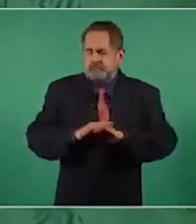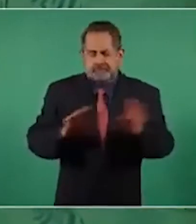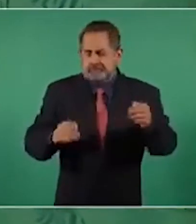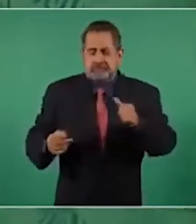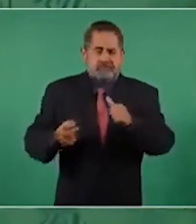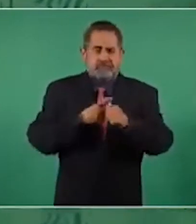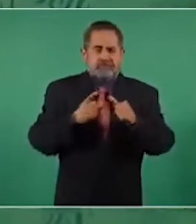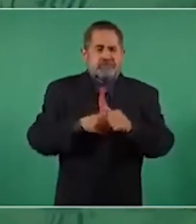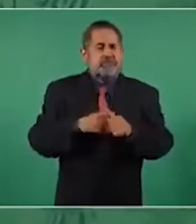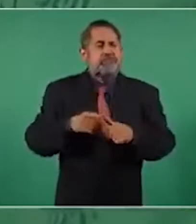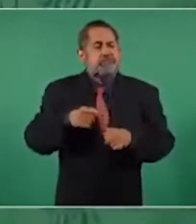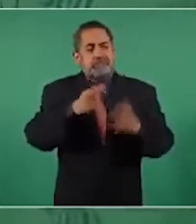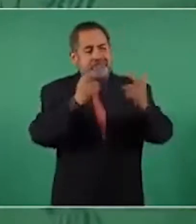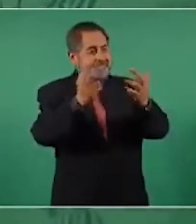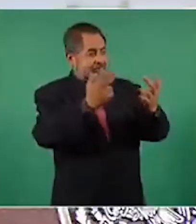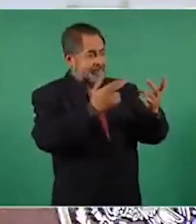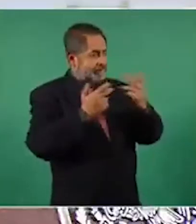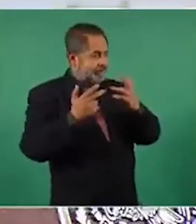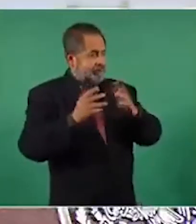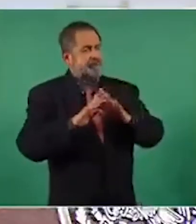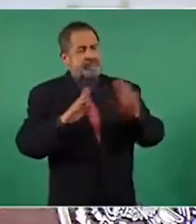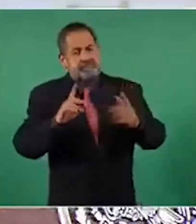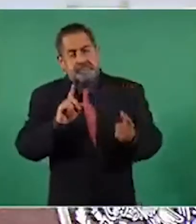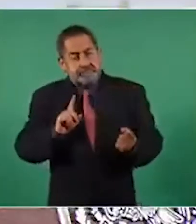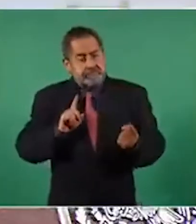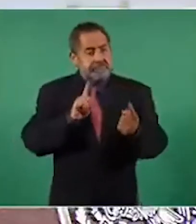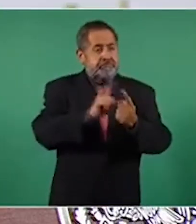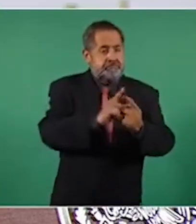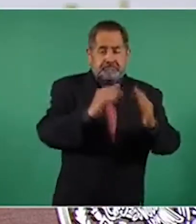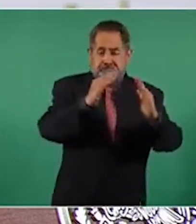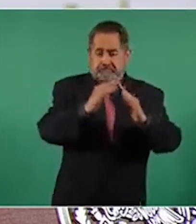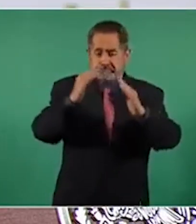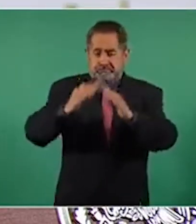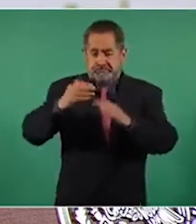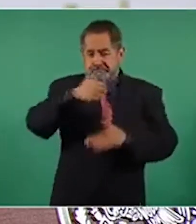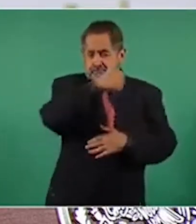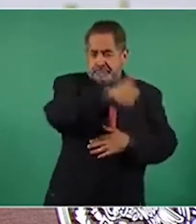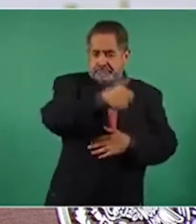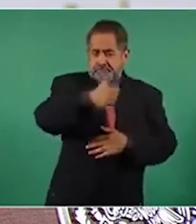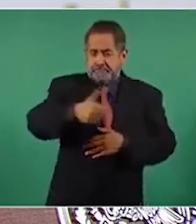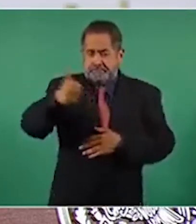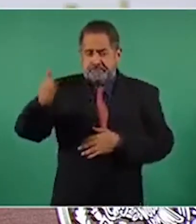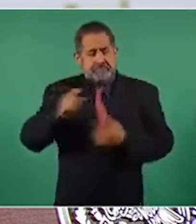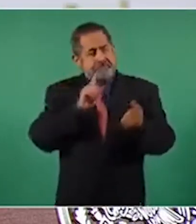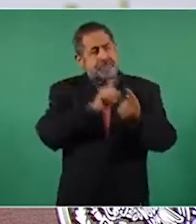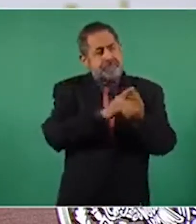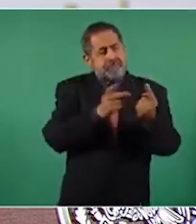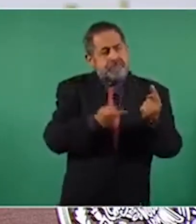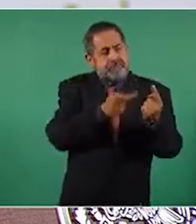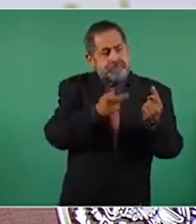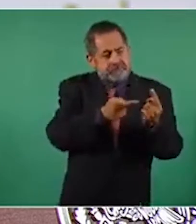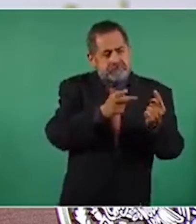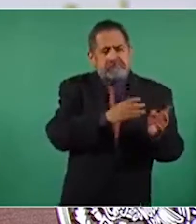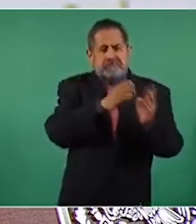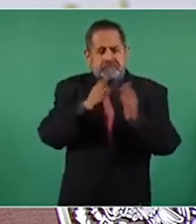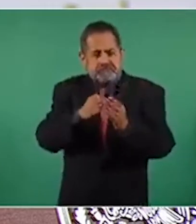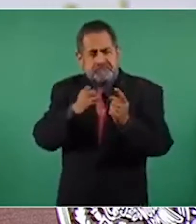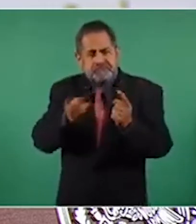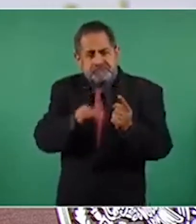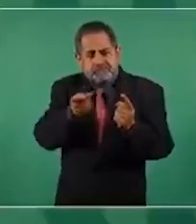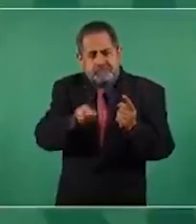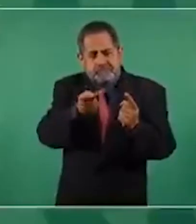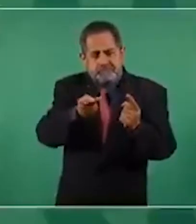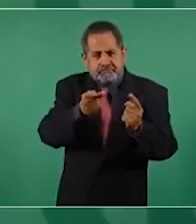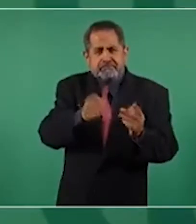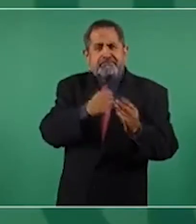que se lleva a cabo, casa por casa, de modo que se